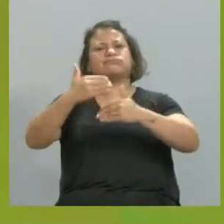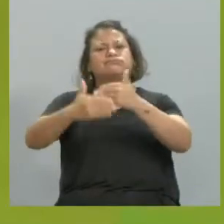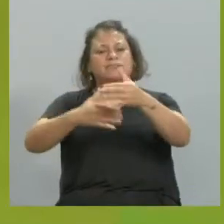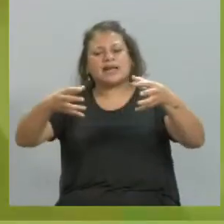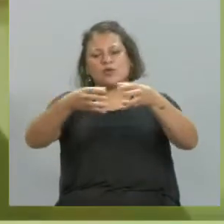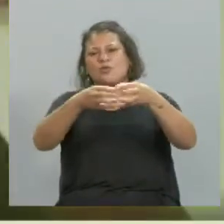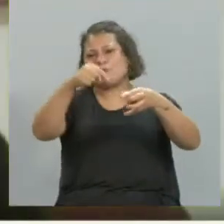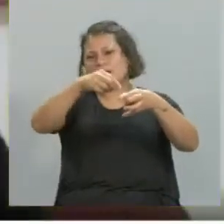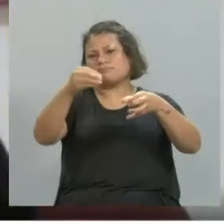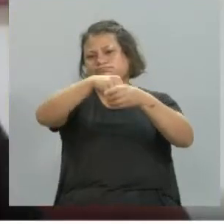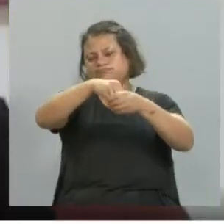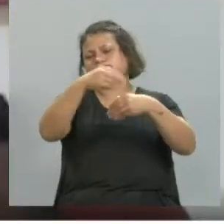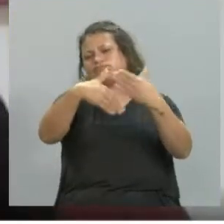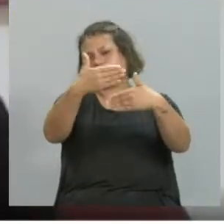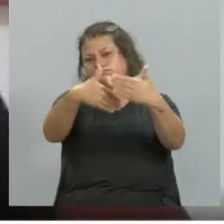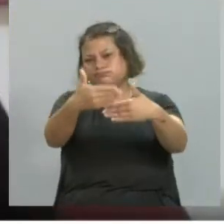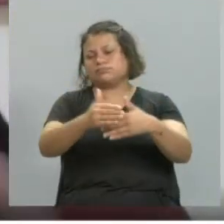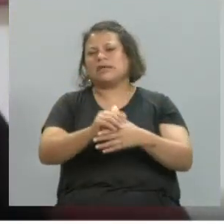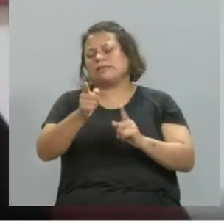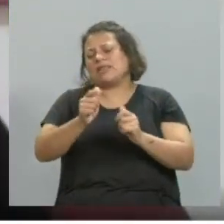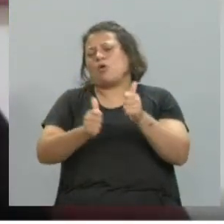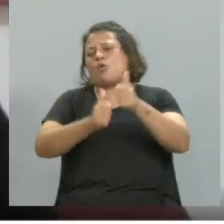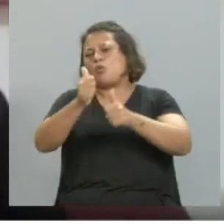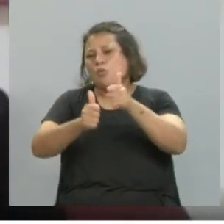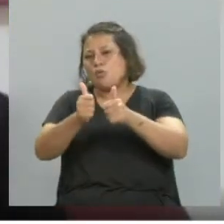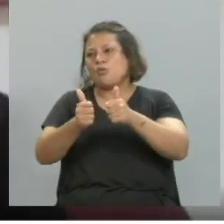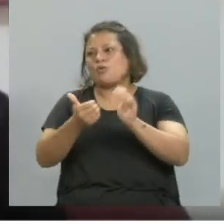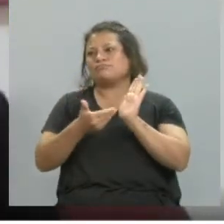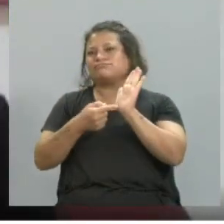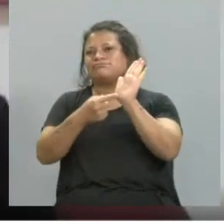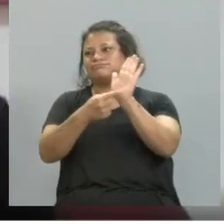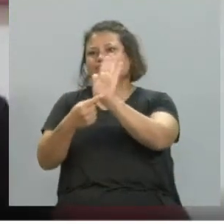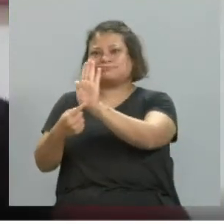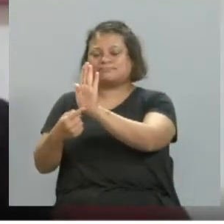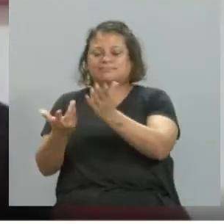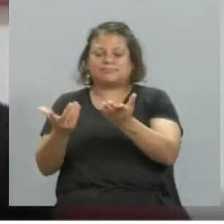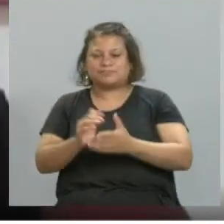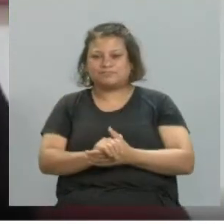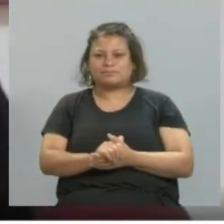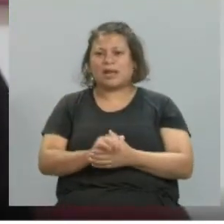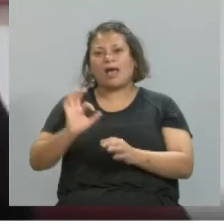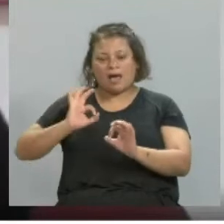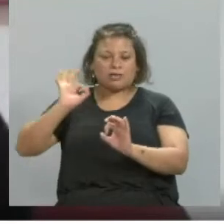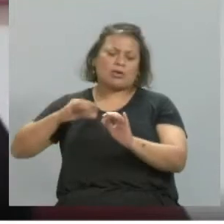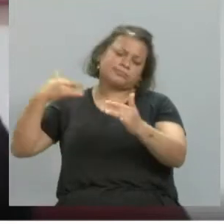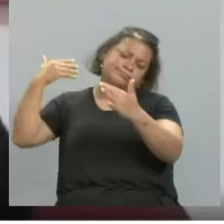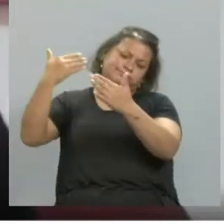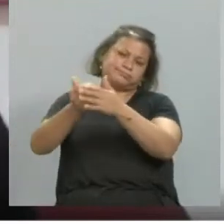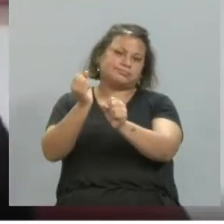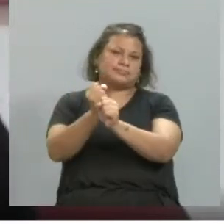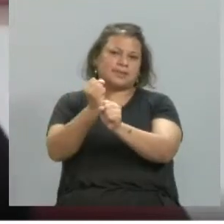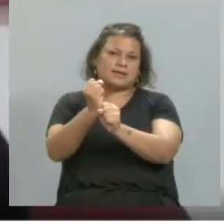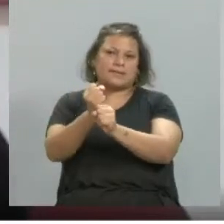colectivo y ya también a presentarnos a concursos, a exponer y bueno, ya llevamos varios años y